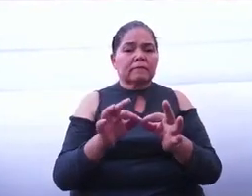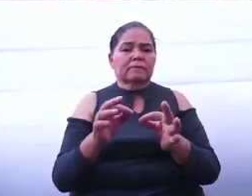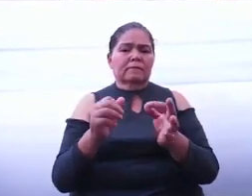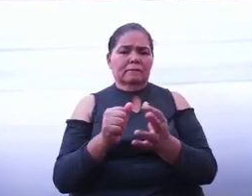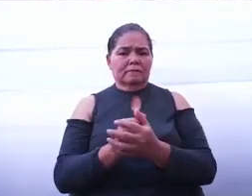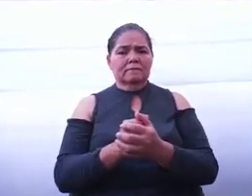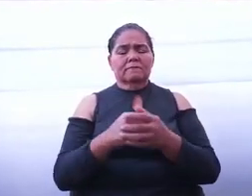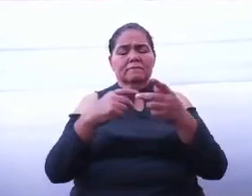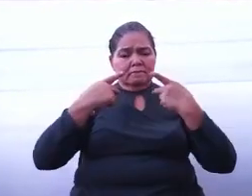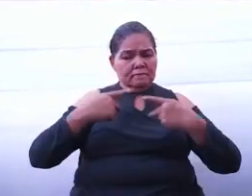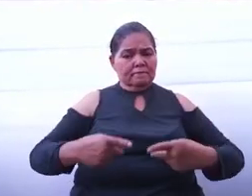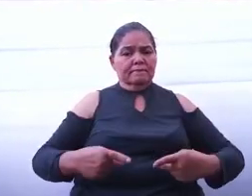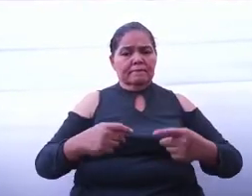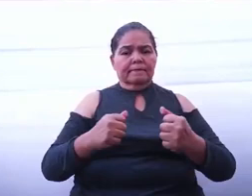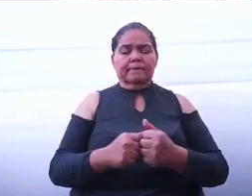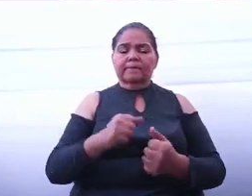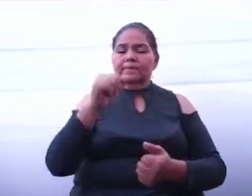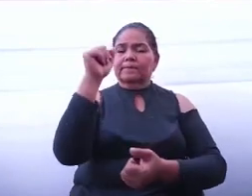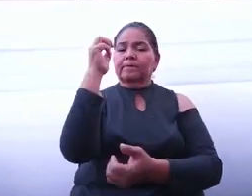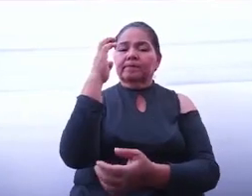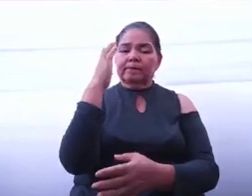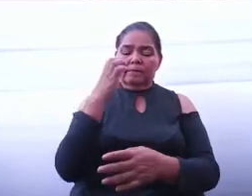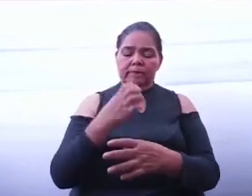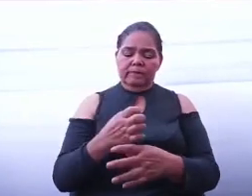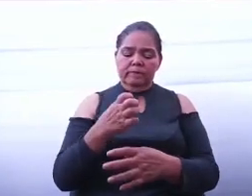Cinco,